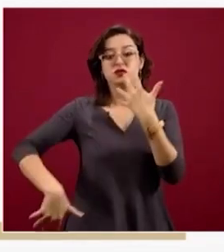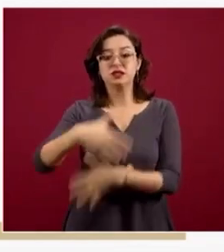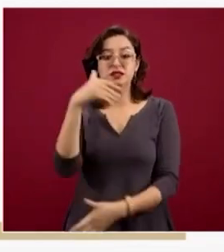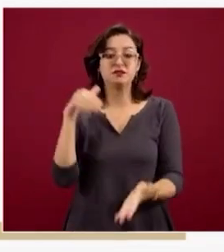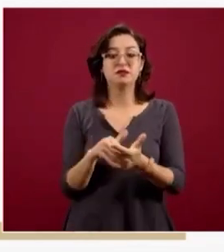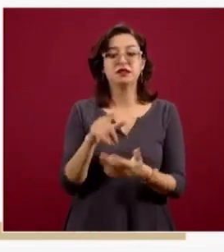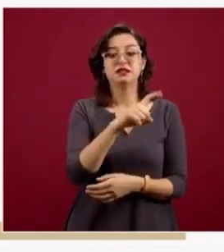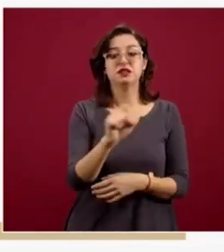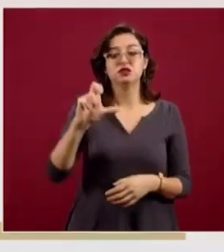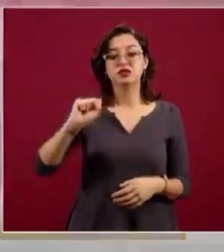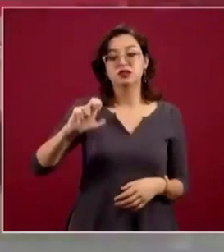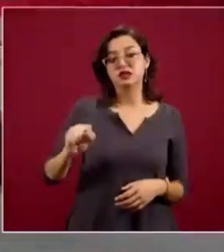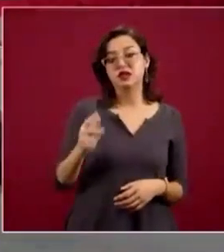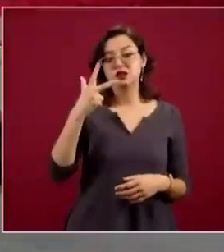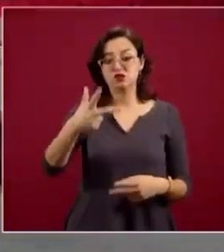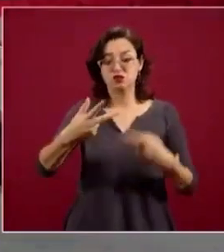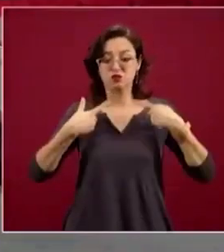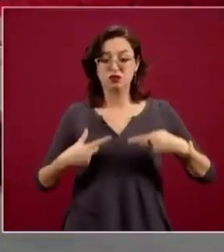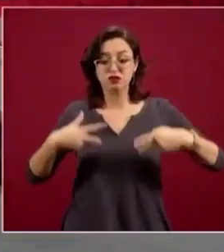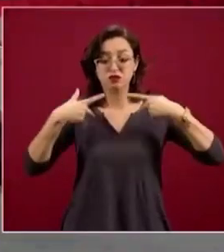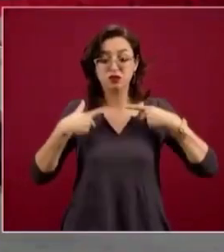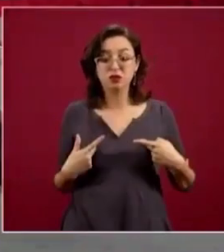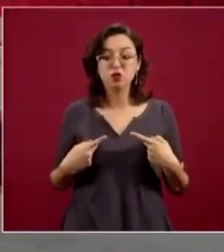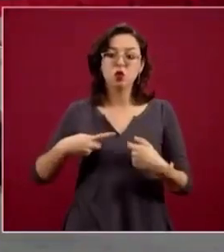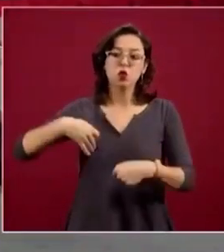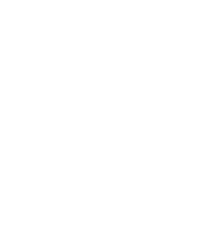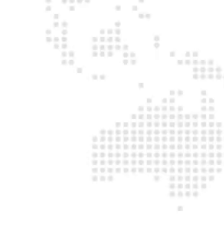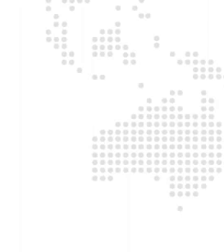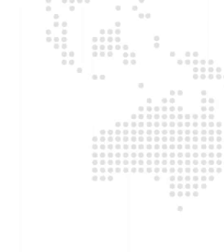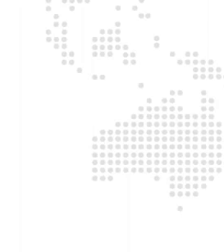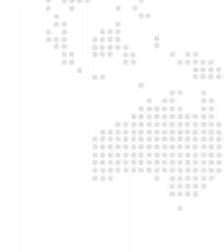toda esta gente. Lo que hacemos nosotros es apoyar.